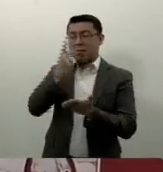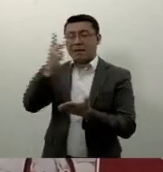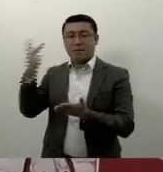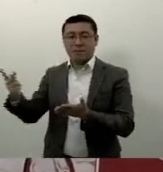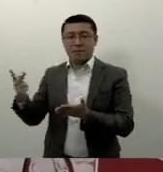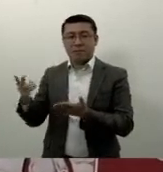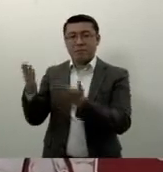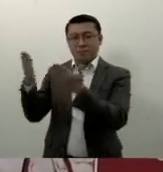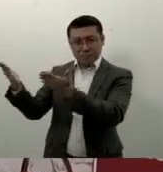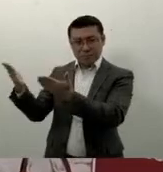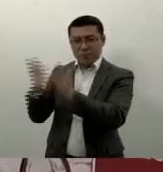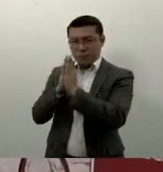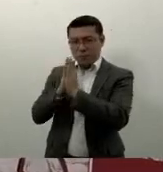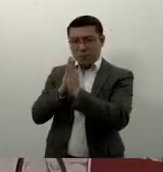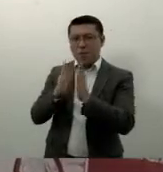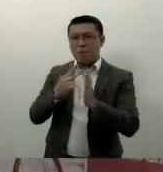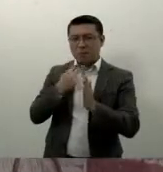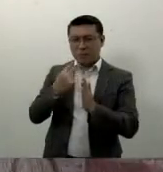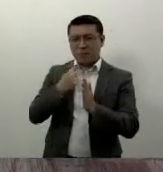paso la palabra.